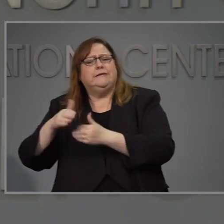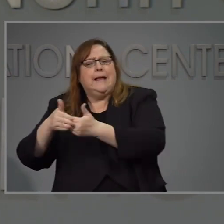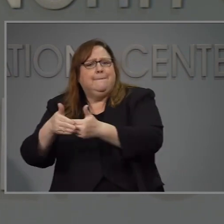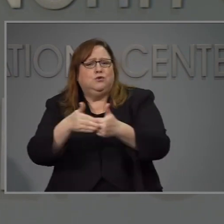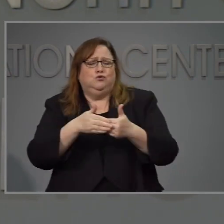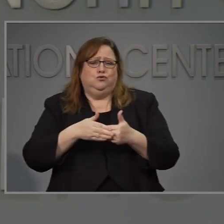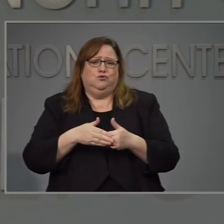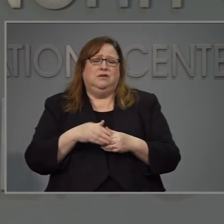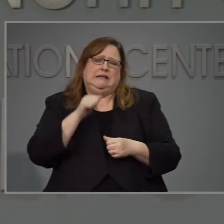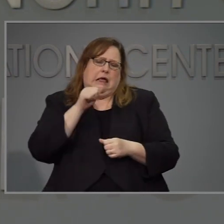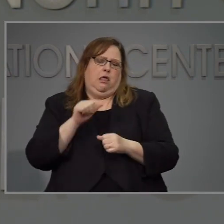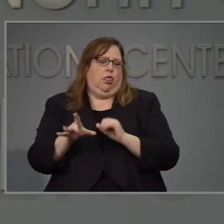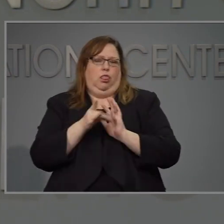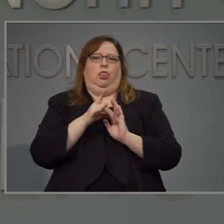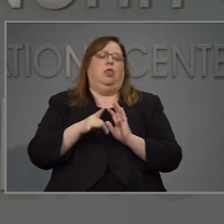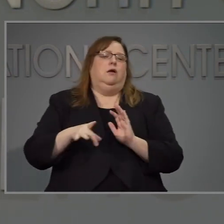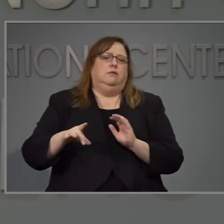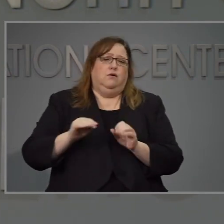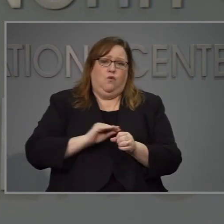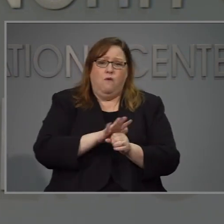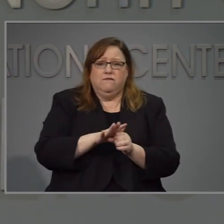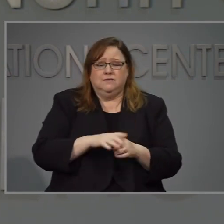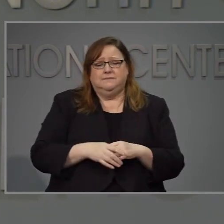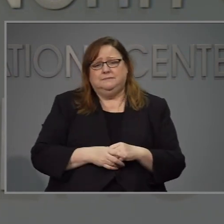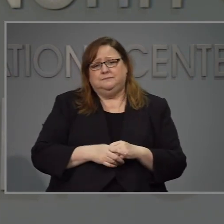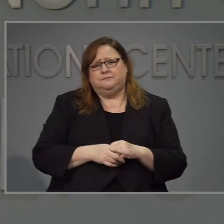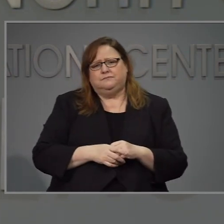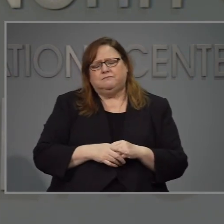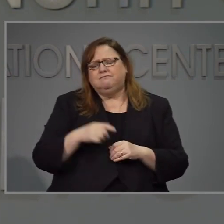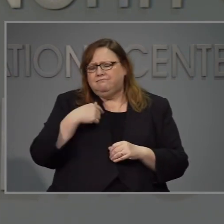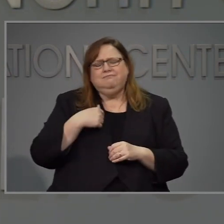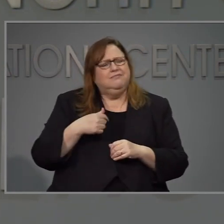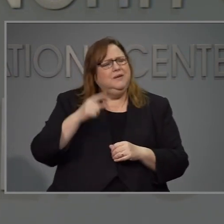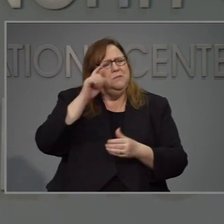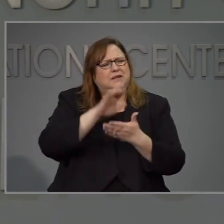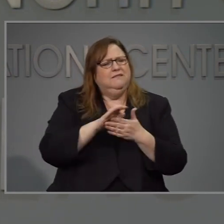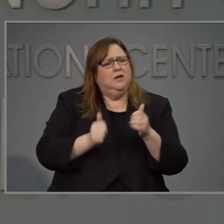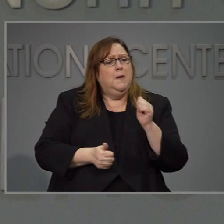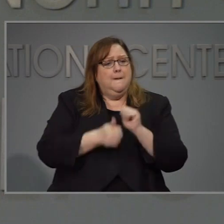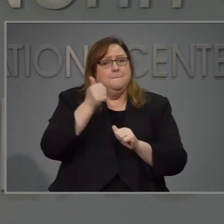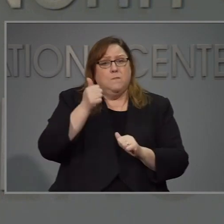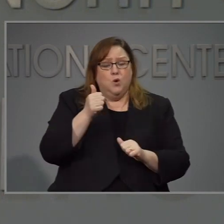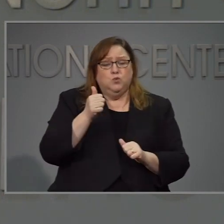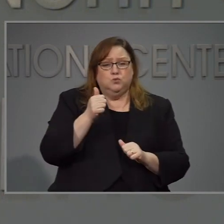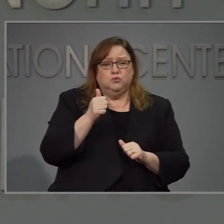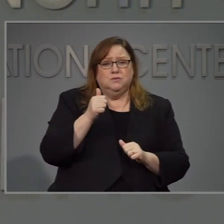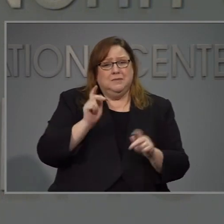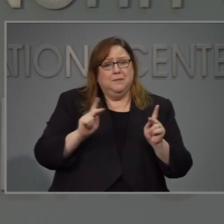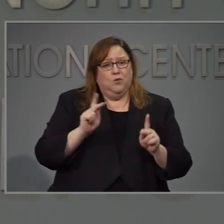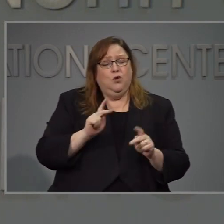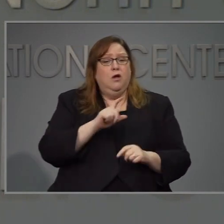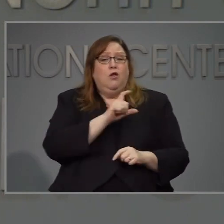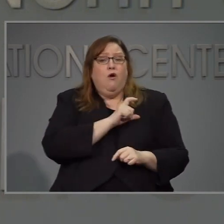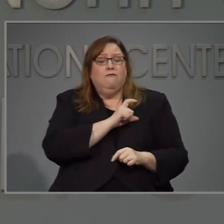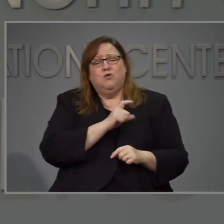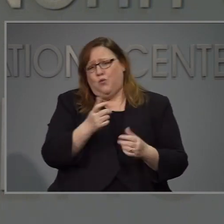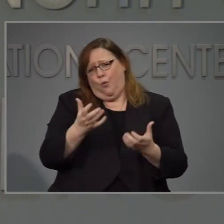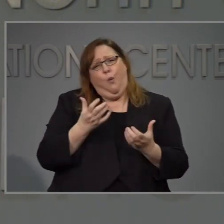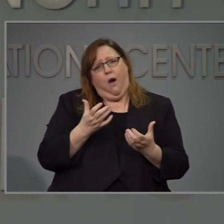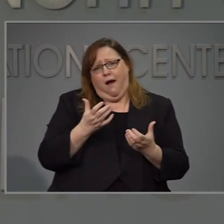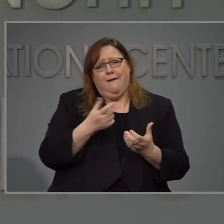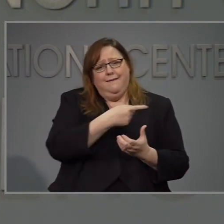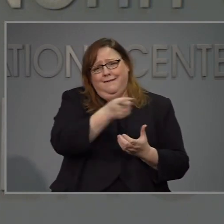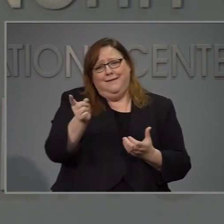familias y vecinos de este virus. yo sé que muchos de los oficiales también quieren mantener a la gente